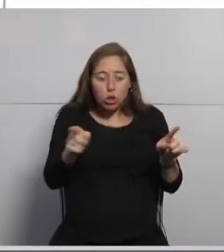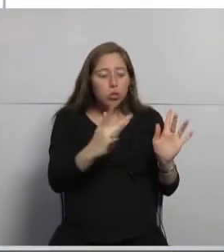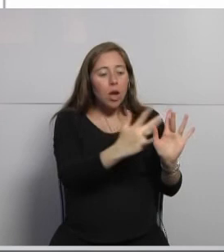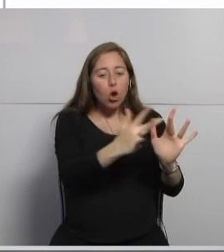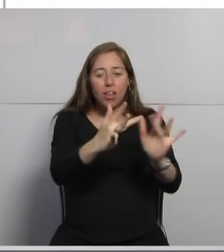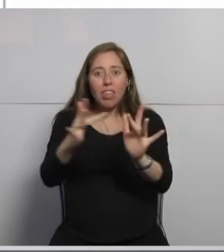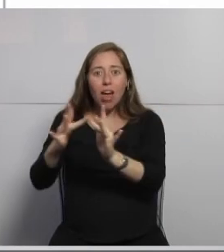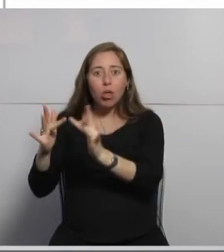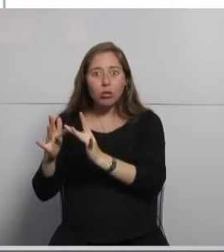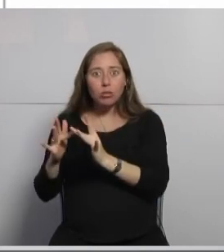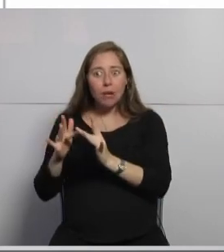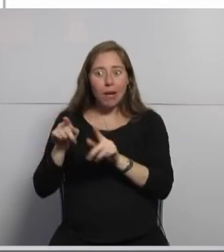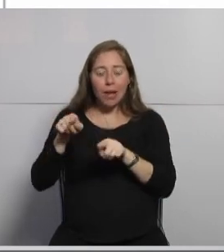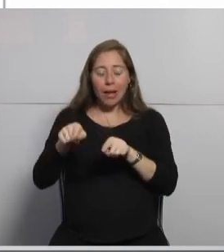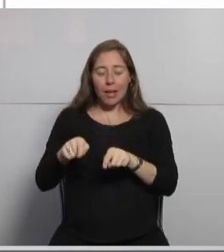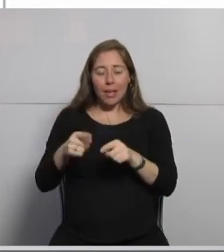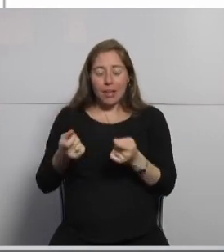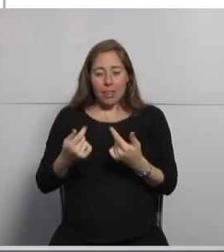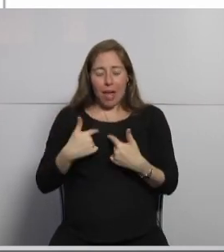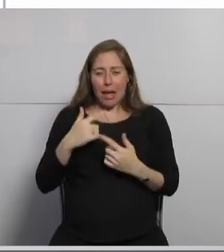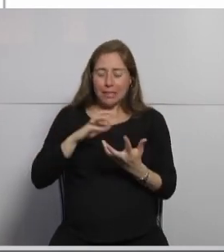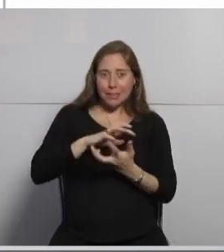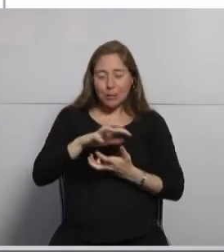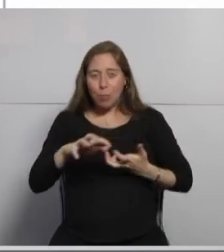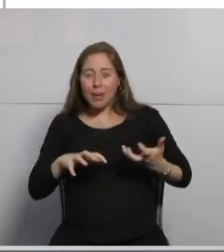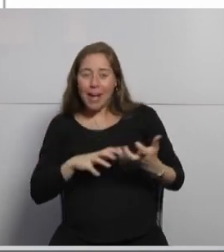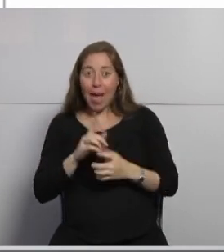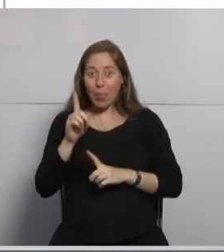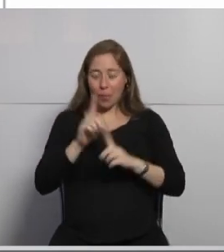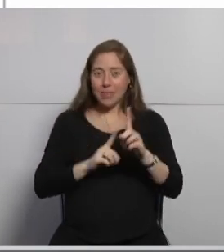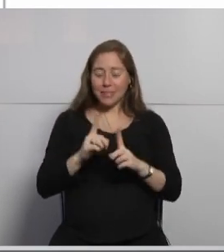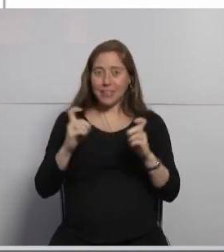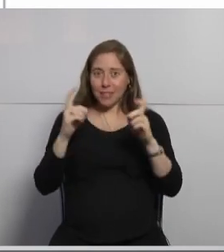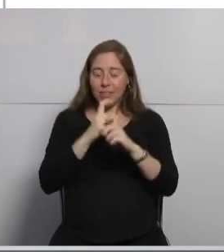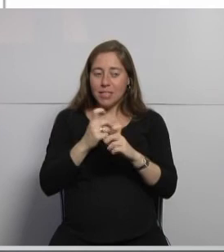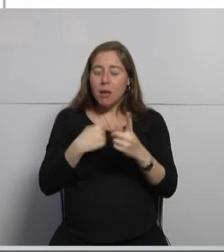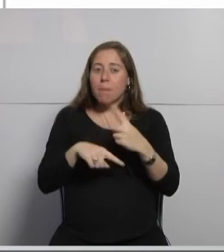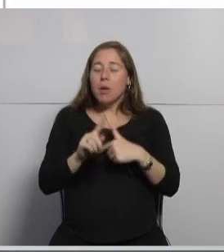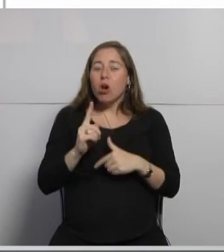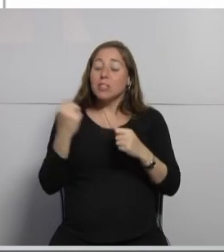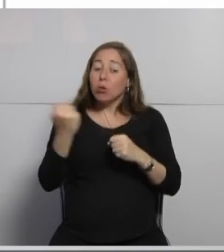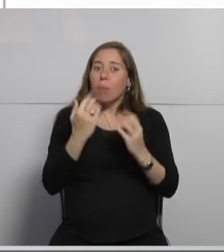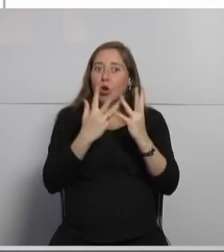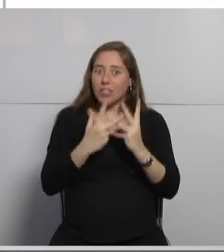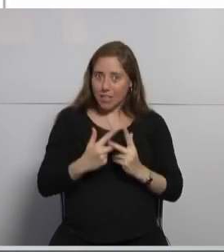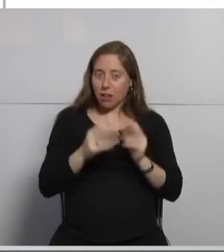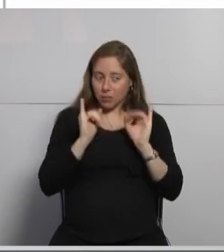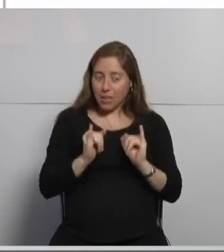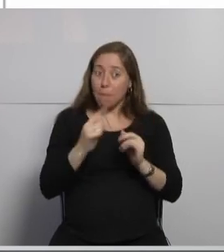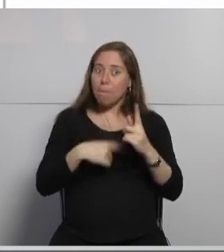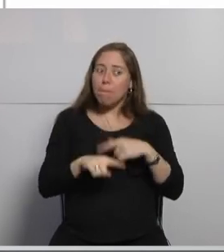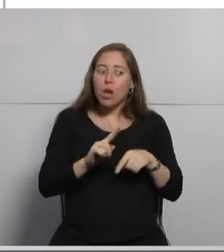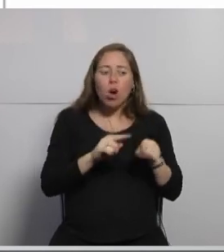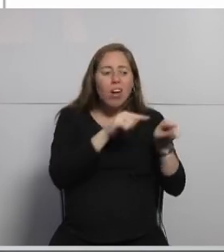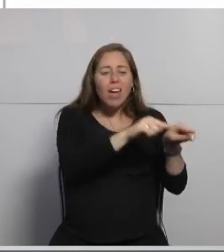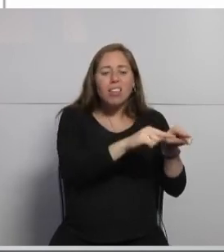y ahí empieza a ver estar la complejidad donde tenemos que decir bueno este microservicio a cuáles otros